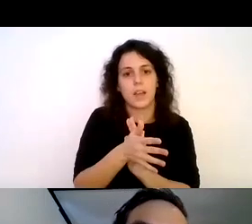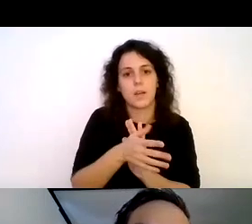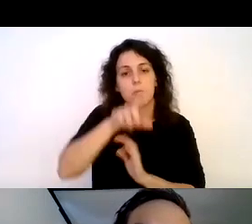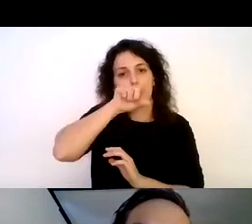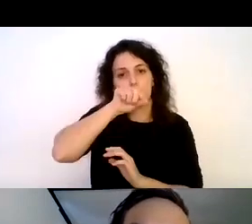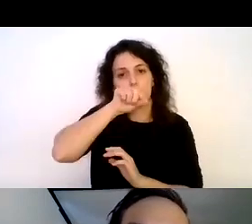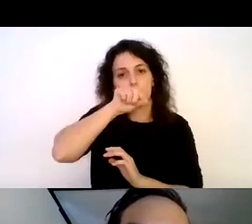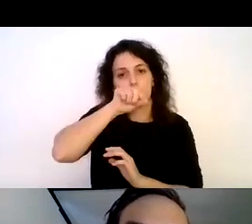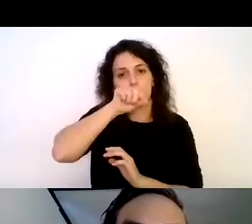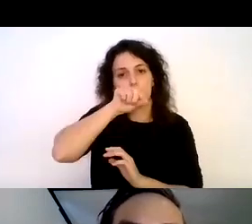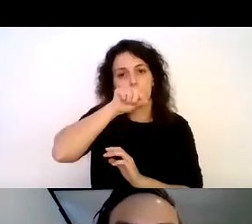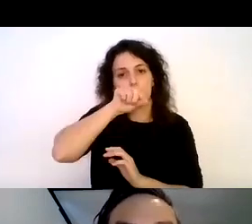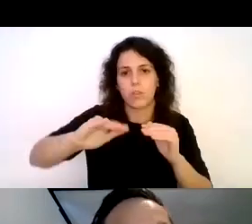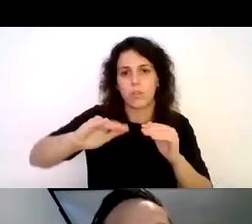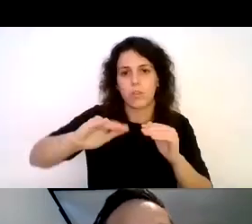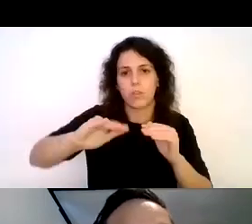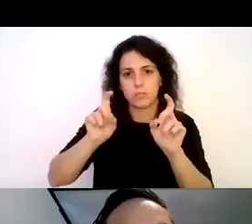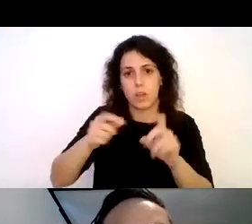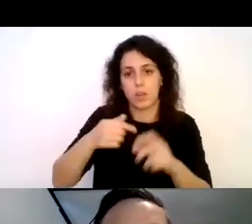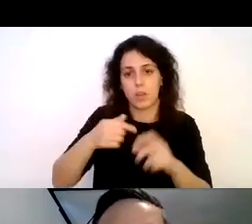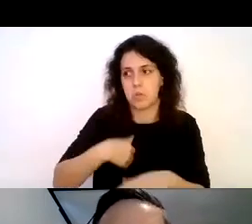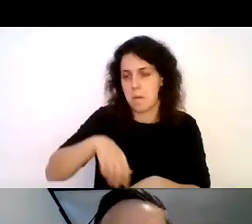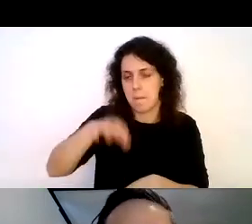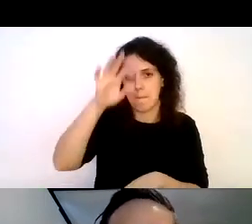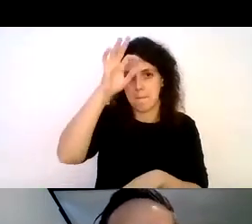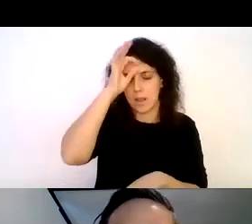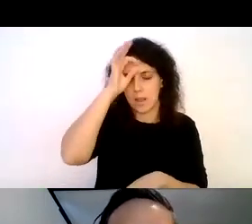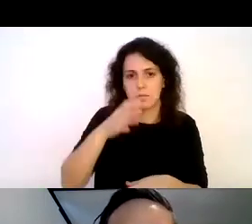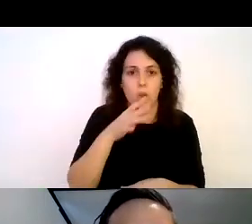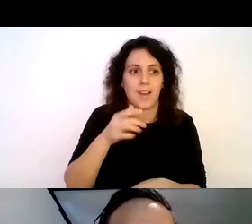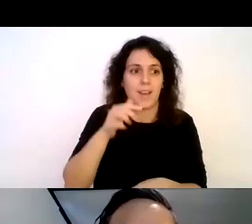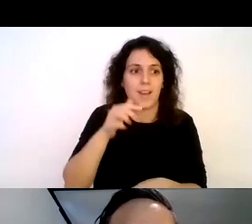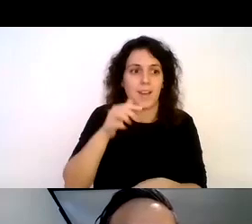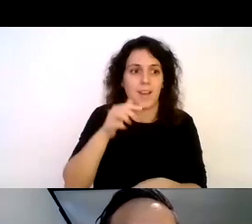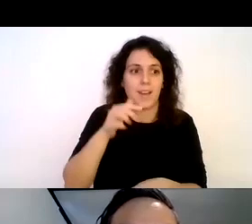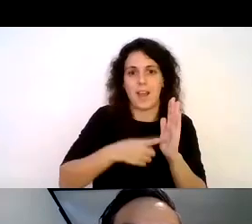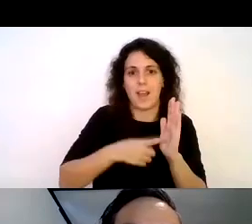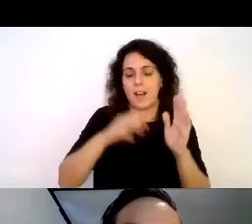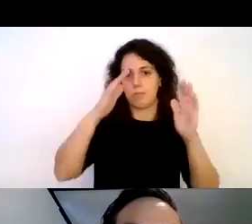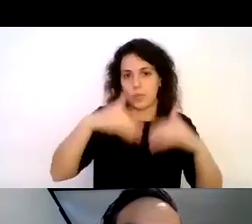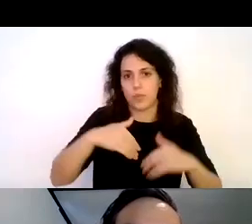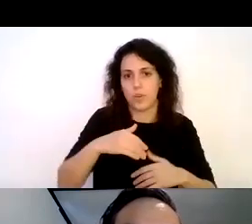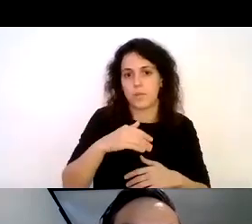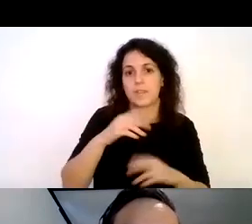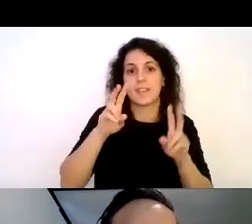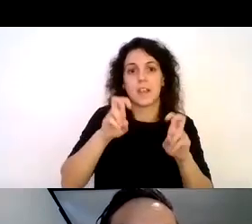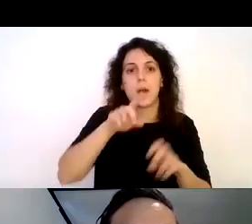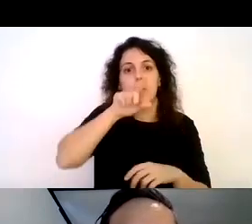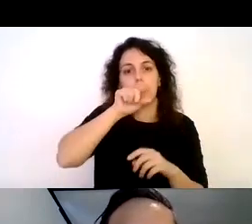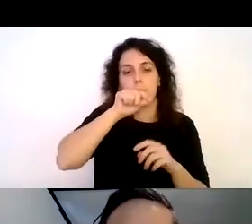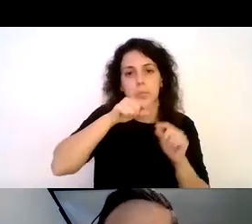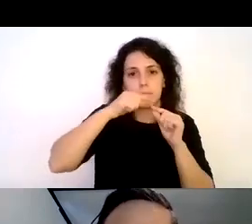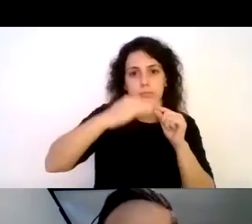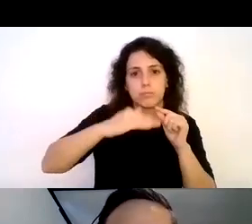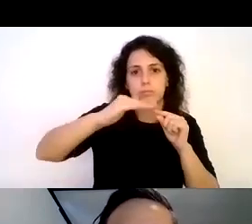lo cual yo ignoraba que era ilegal en mi país el tema de reproducir vocalizaciones de aves en su hábitat